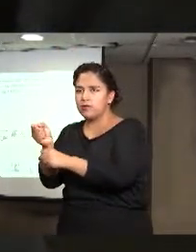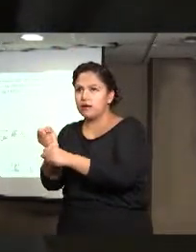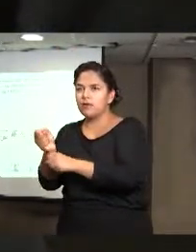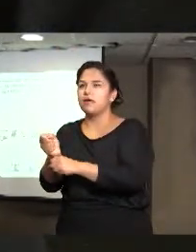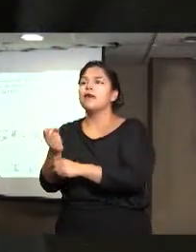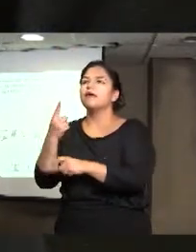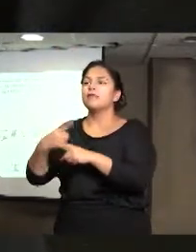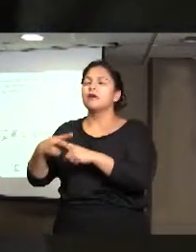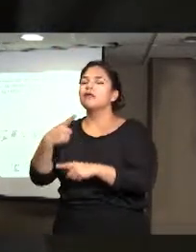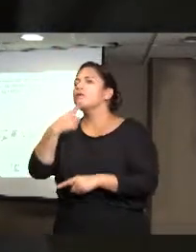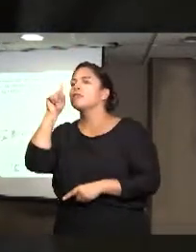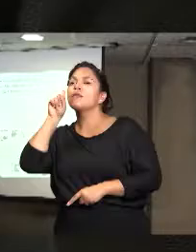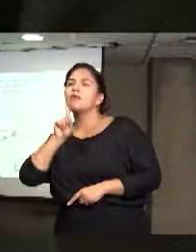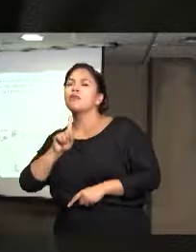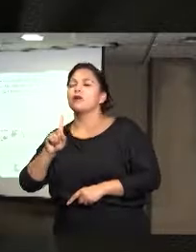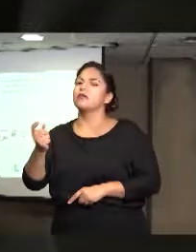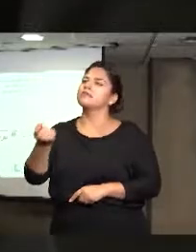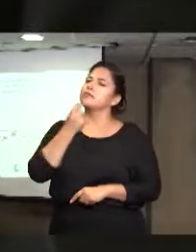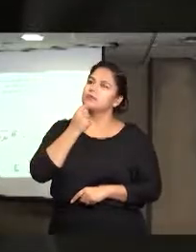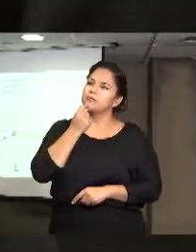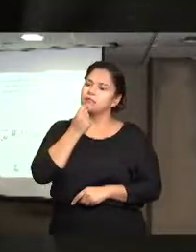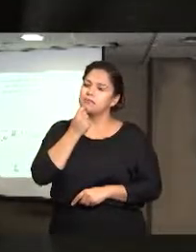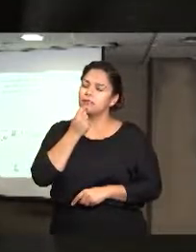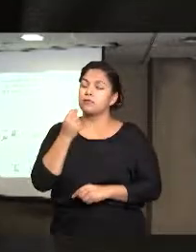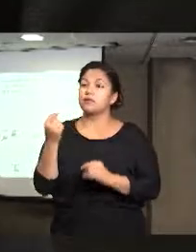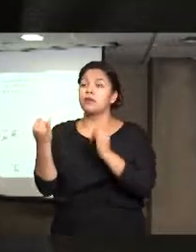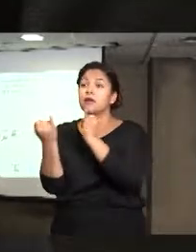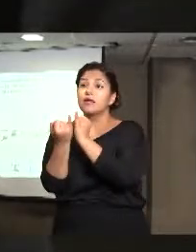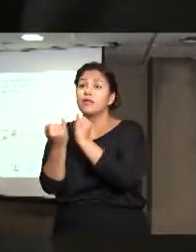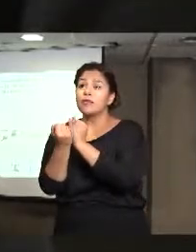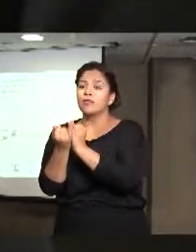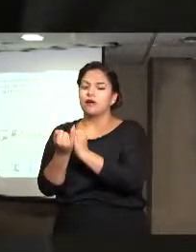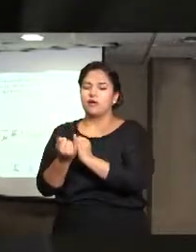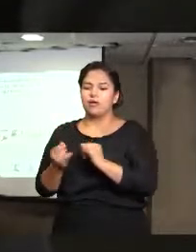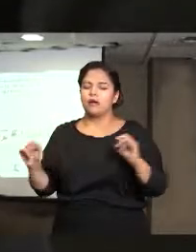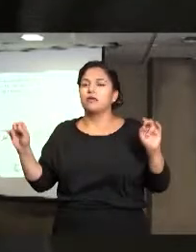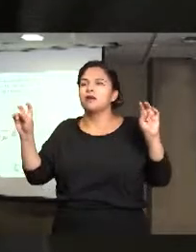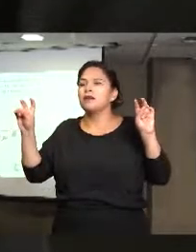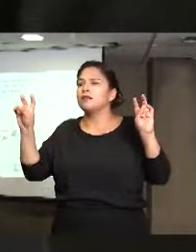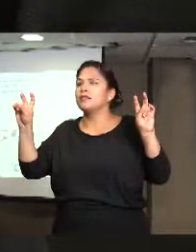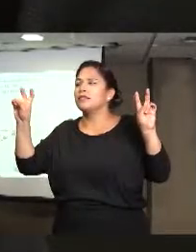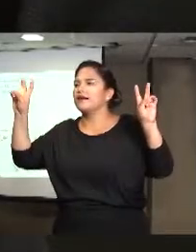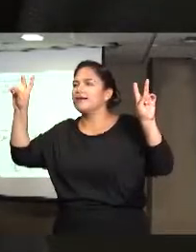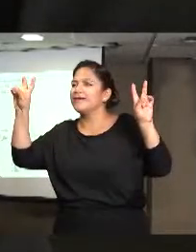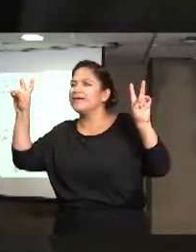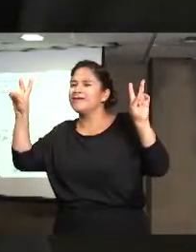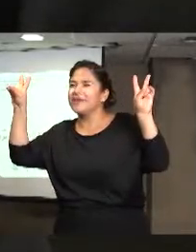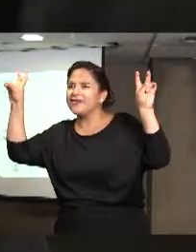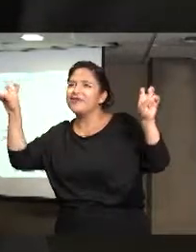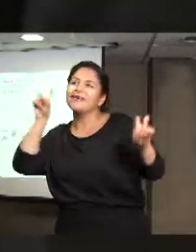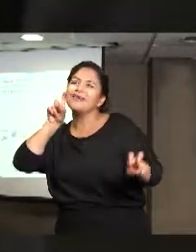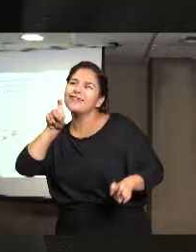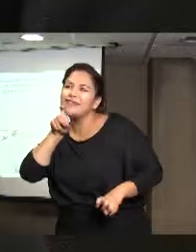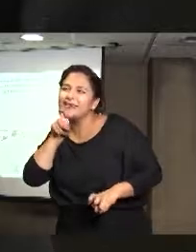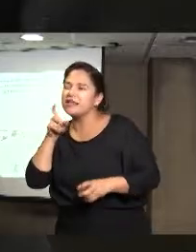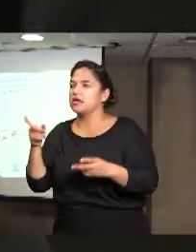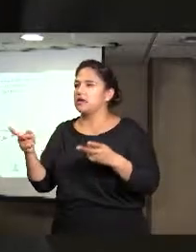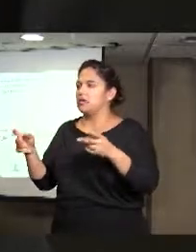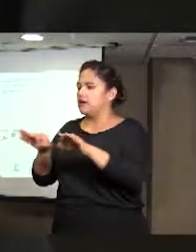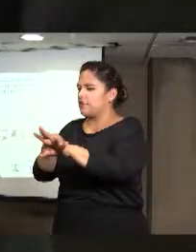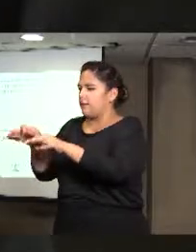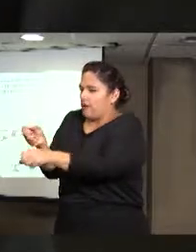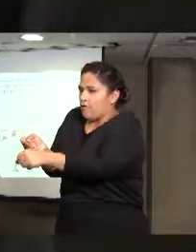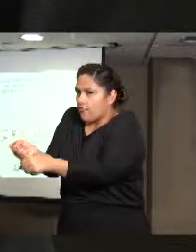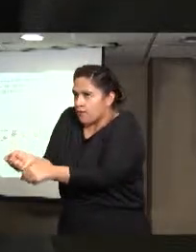entre la trata sexual y la trata con trabajos de servicios forzados incluso